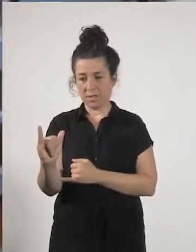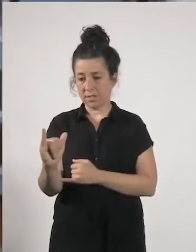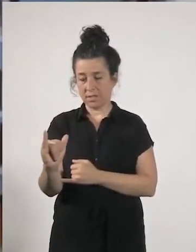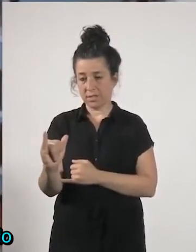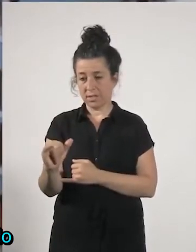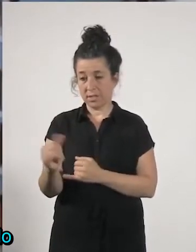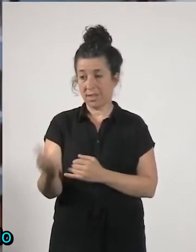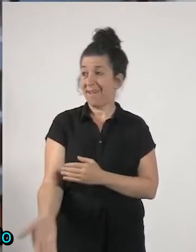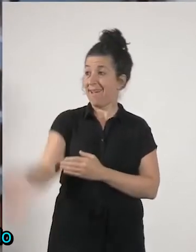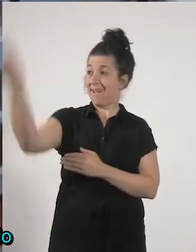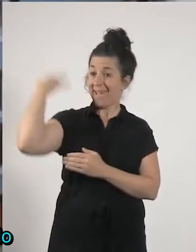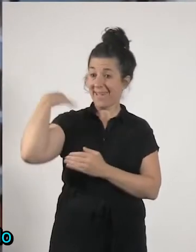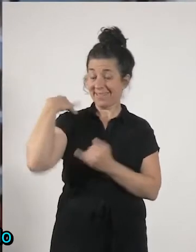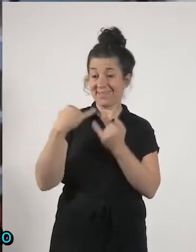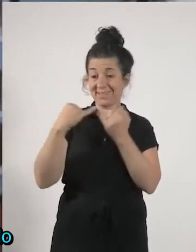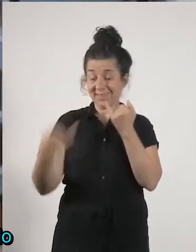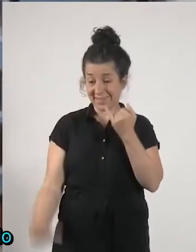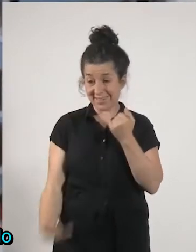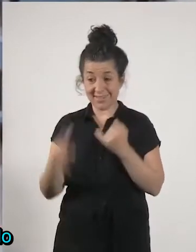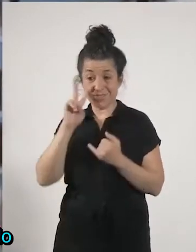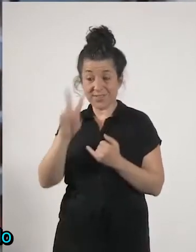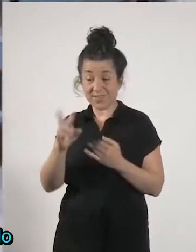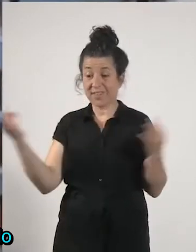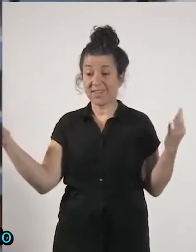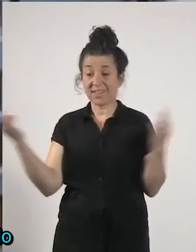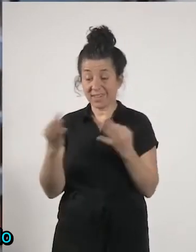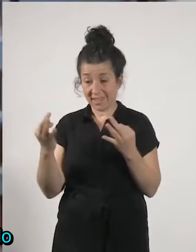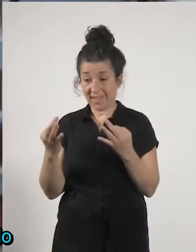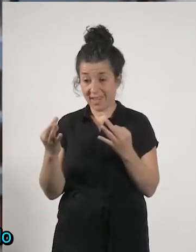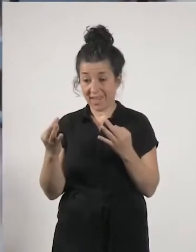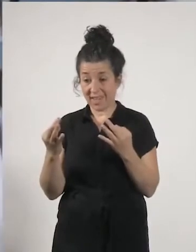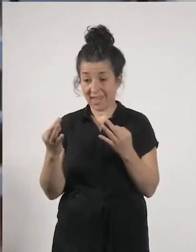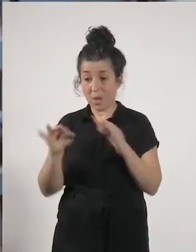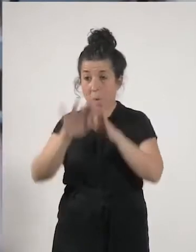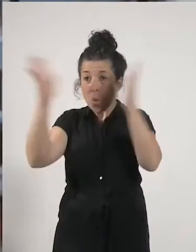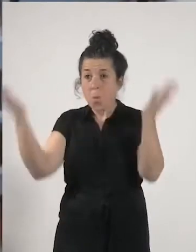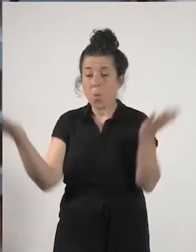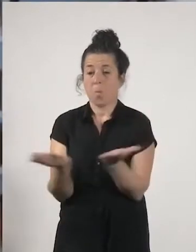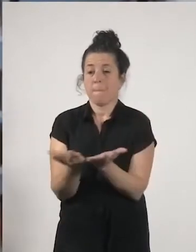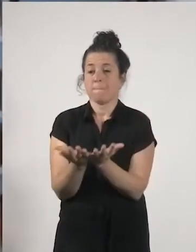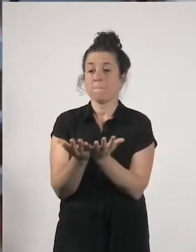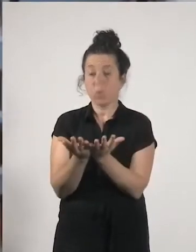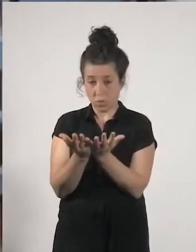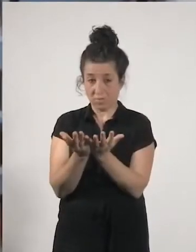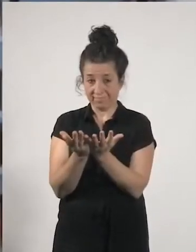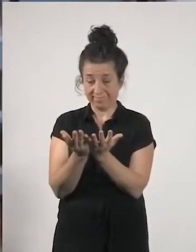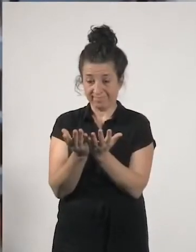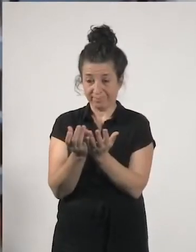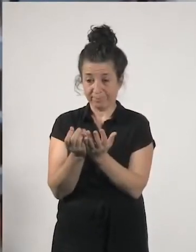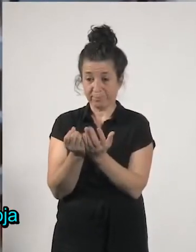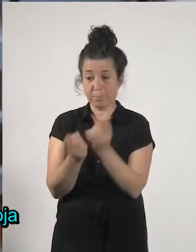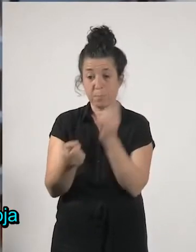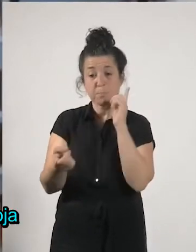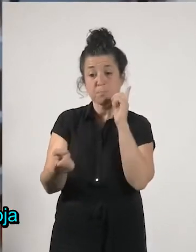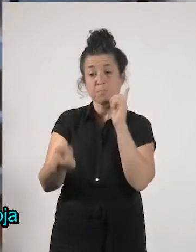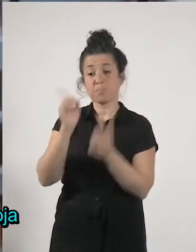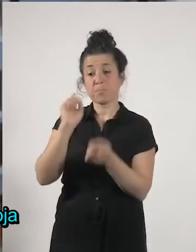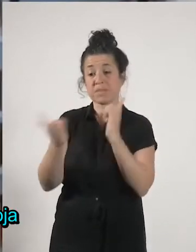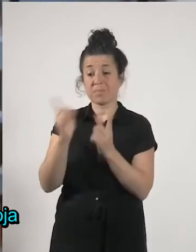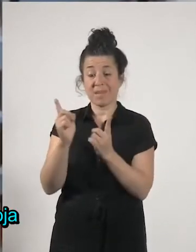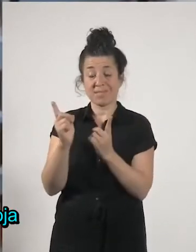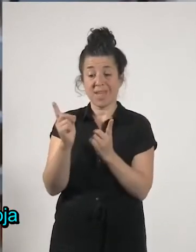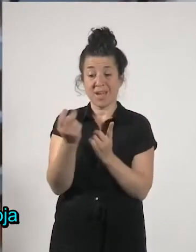anterior lo que se dio es que las finanzas que dominan el mundo siguen dominando el mundo pues